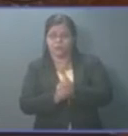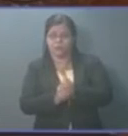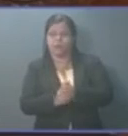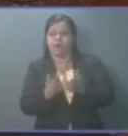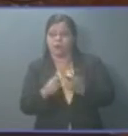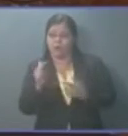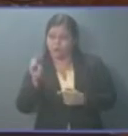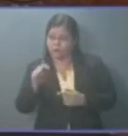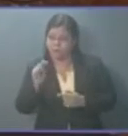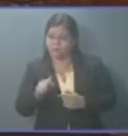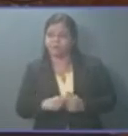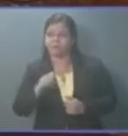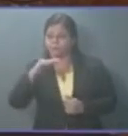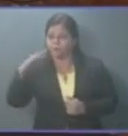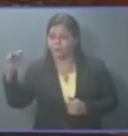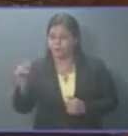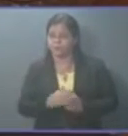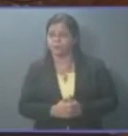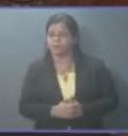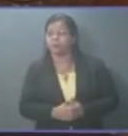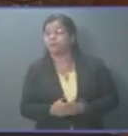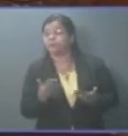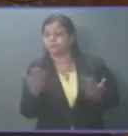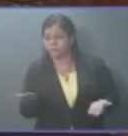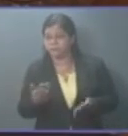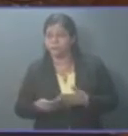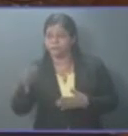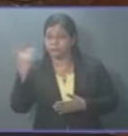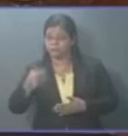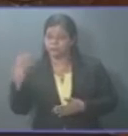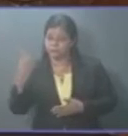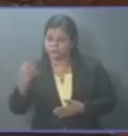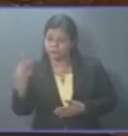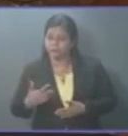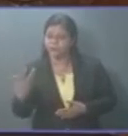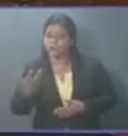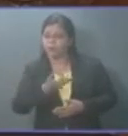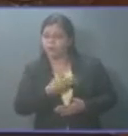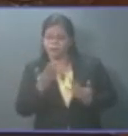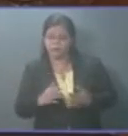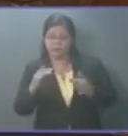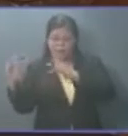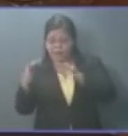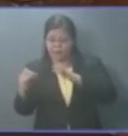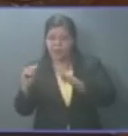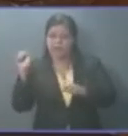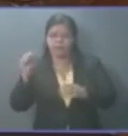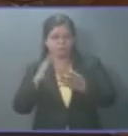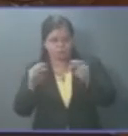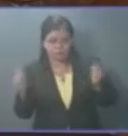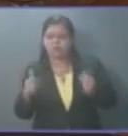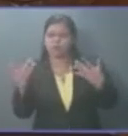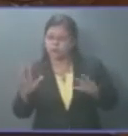de este país porque hubo necesidad de pasar una guerra para derrotar